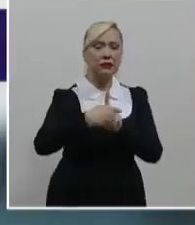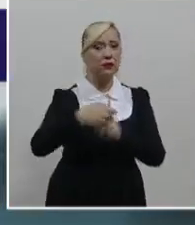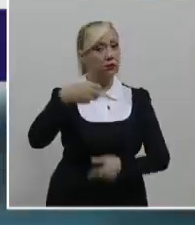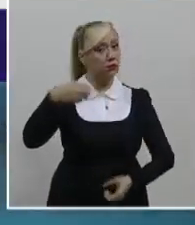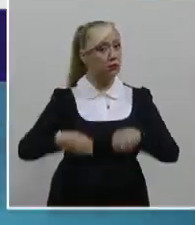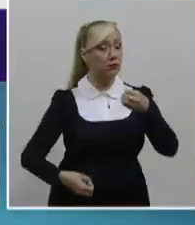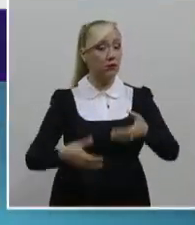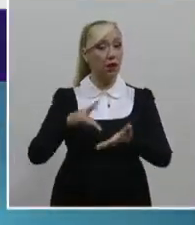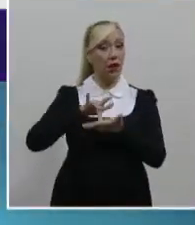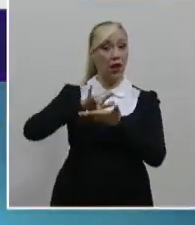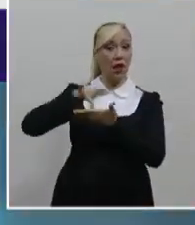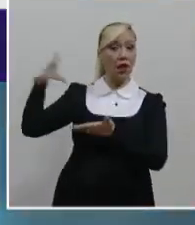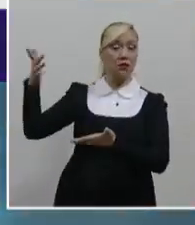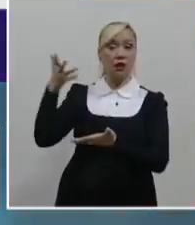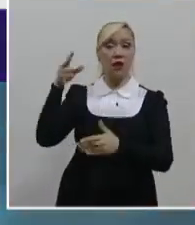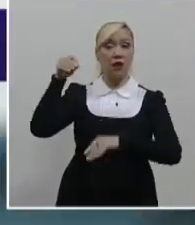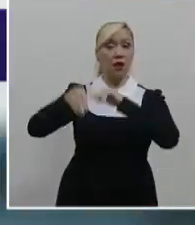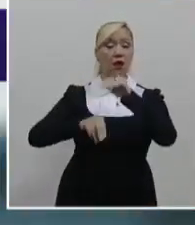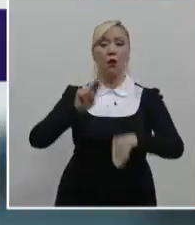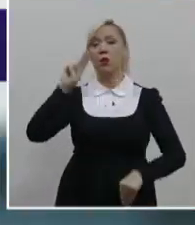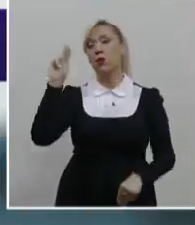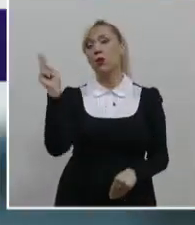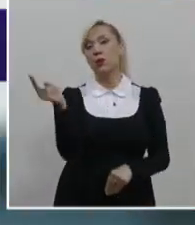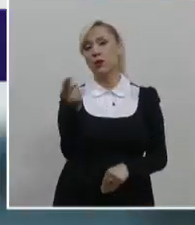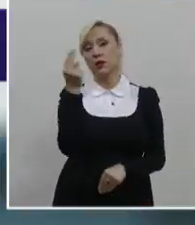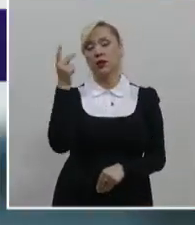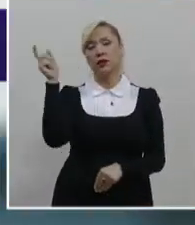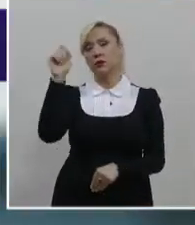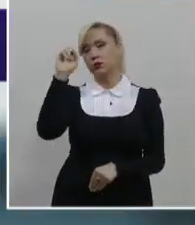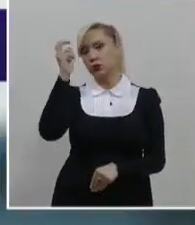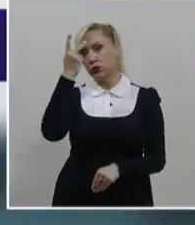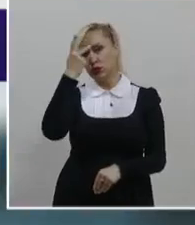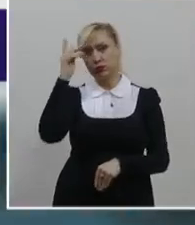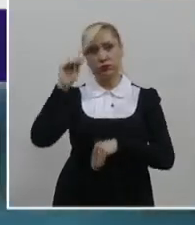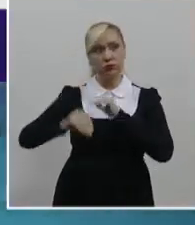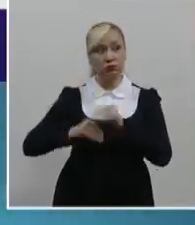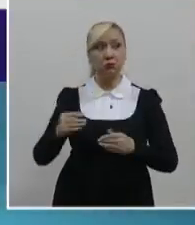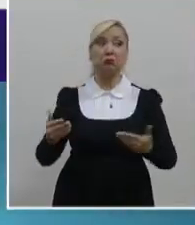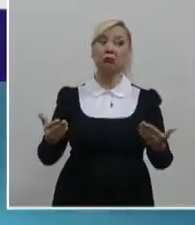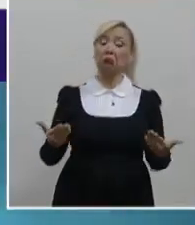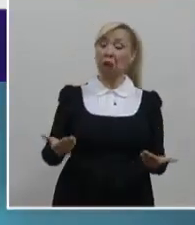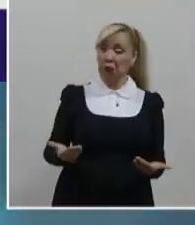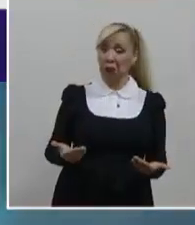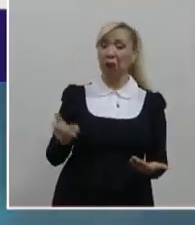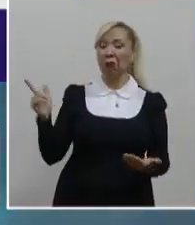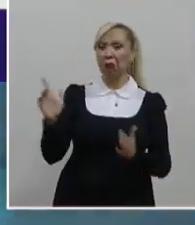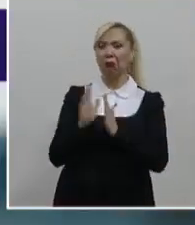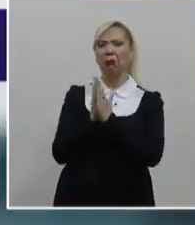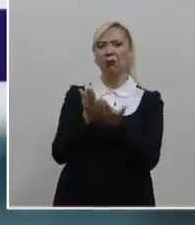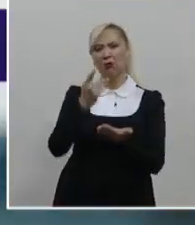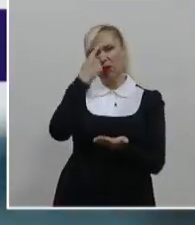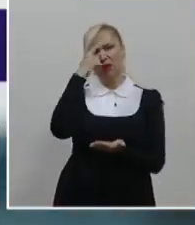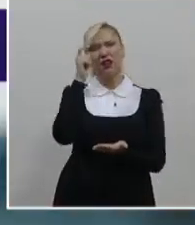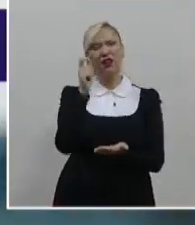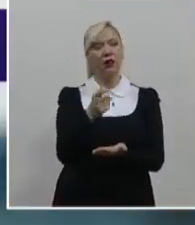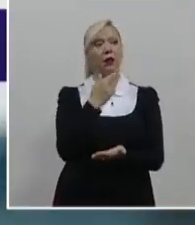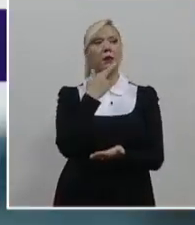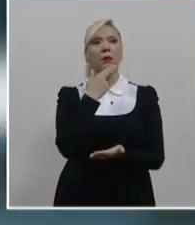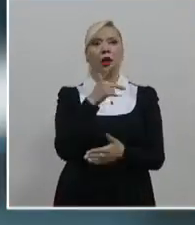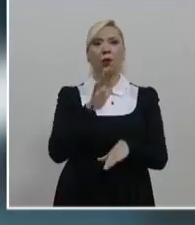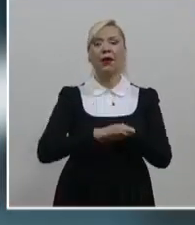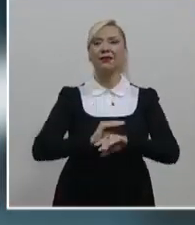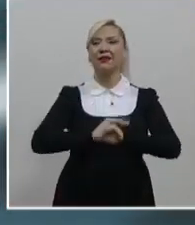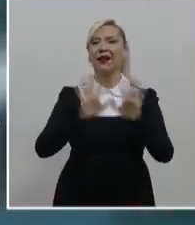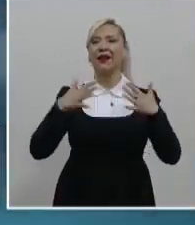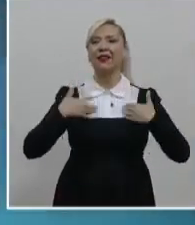fue elaborado en colaboración con especialistas de la Universidad Autónoma de San Luis Potosí. Esta publicación pretende contribuir a una mejor comprensión de